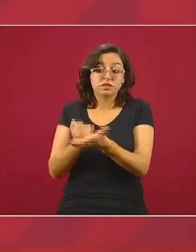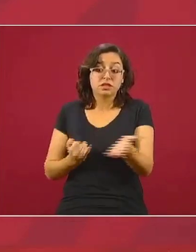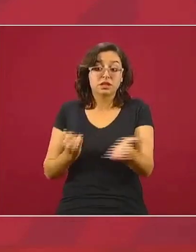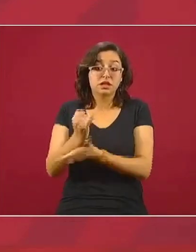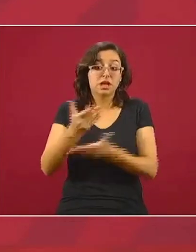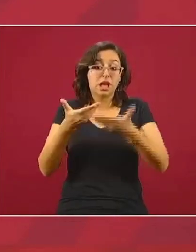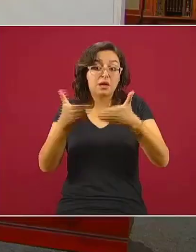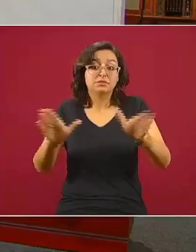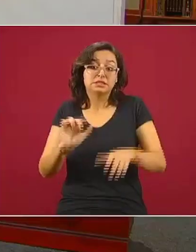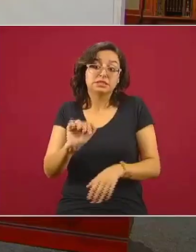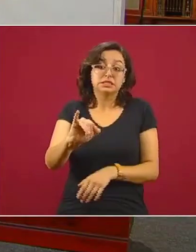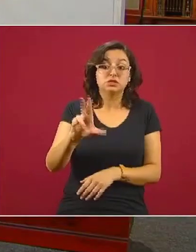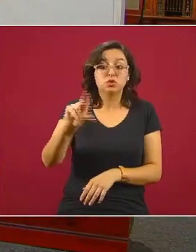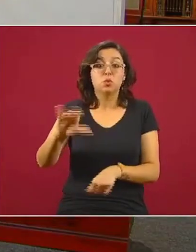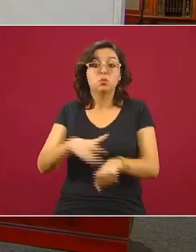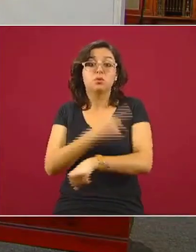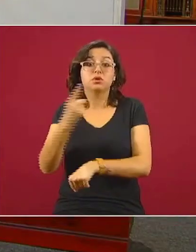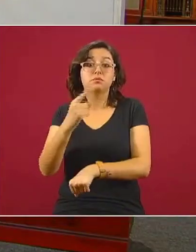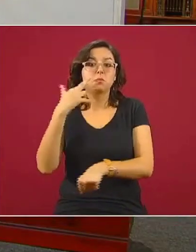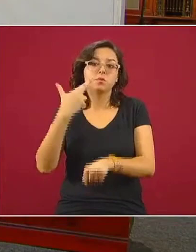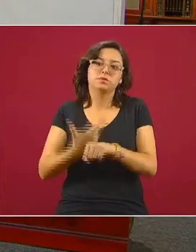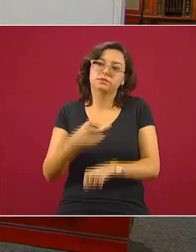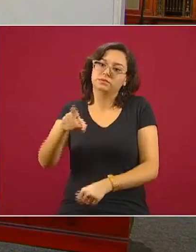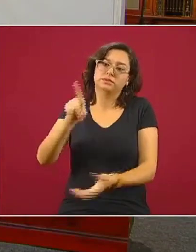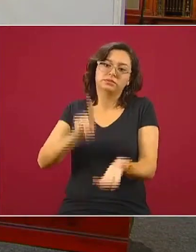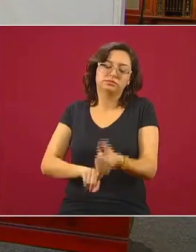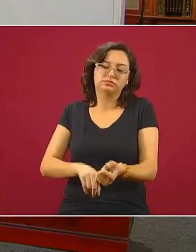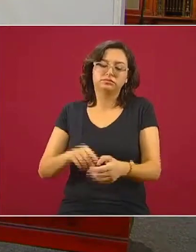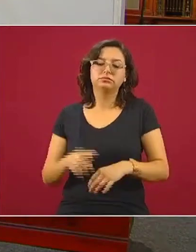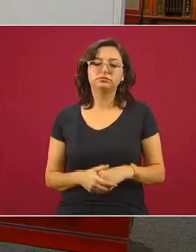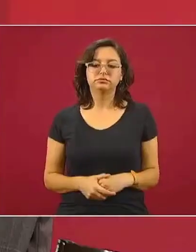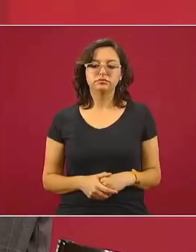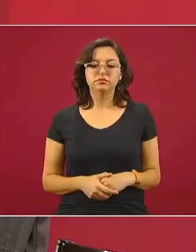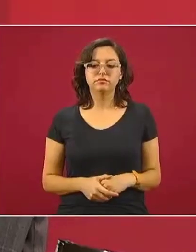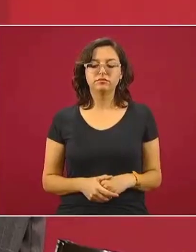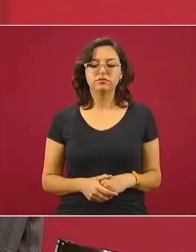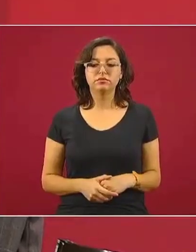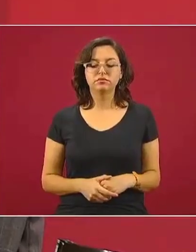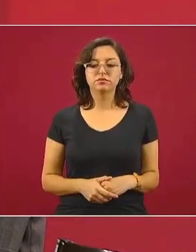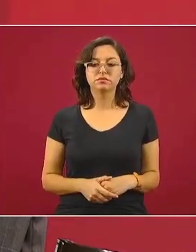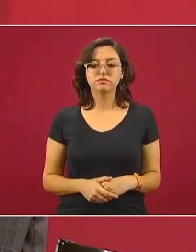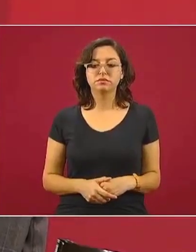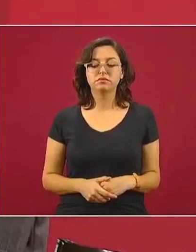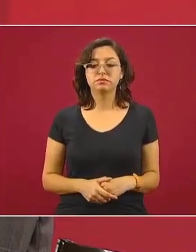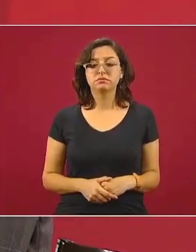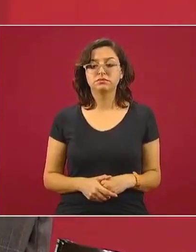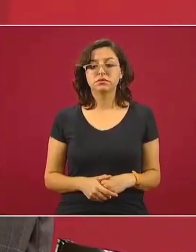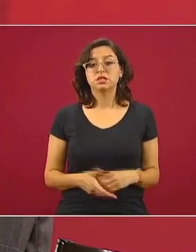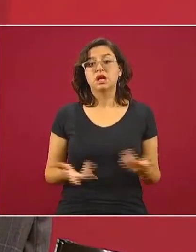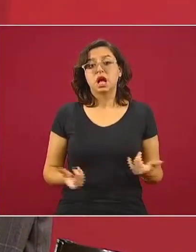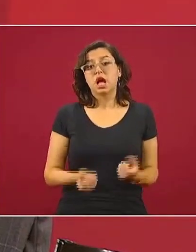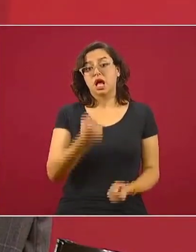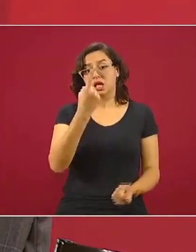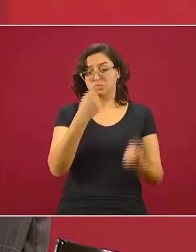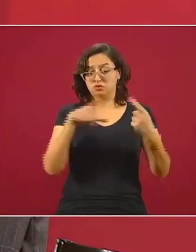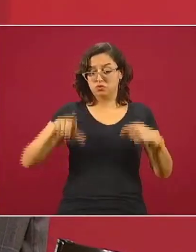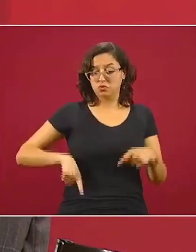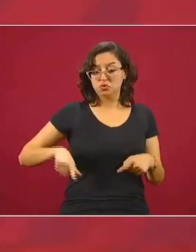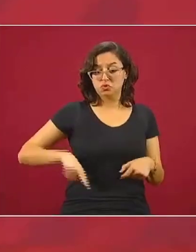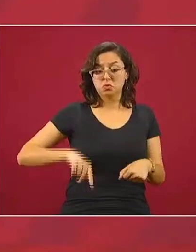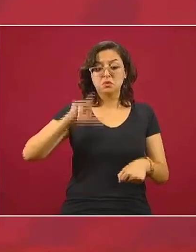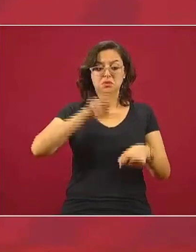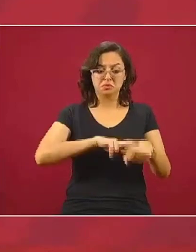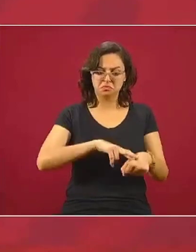el servicio educativo. en este caso los gobernadores están unos abriendo otros